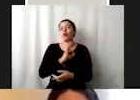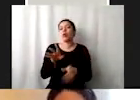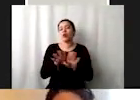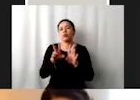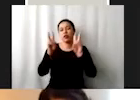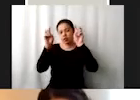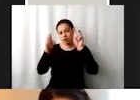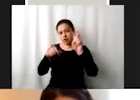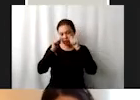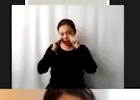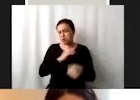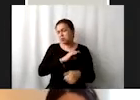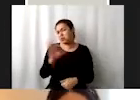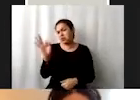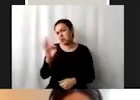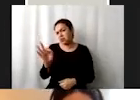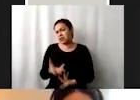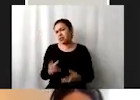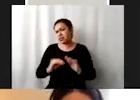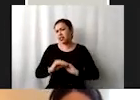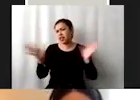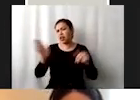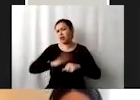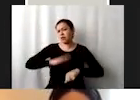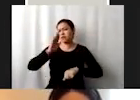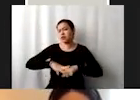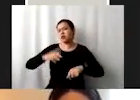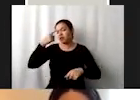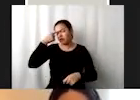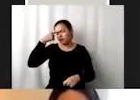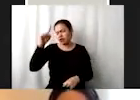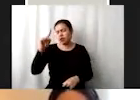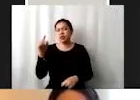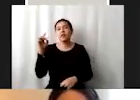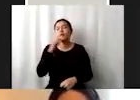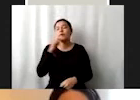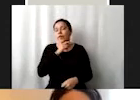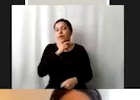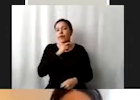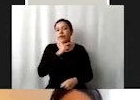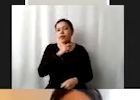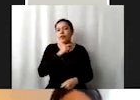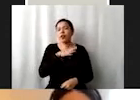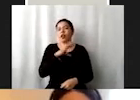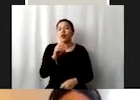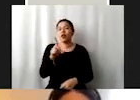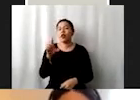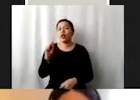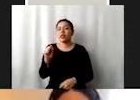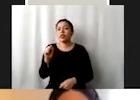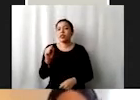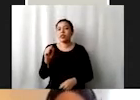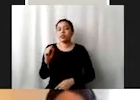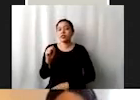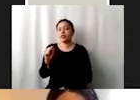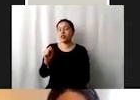y por supuesto, creo que es la más fácil de hacer a primera vista, cuáles son los ODS con los que